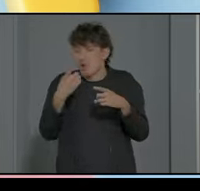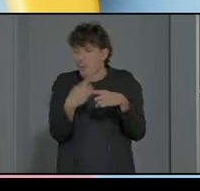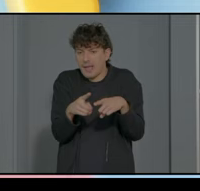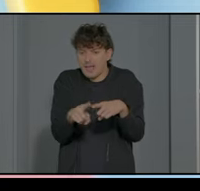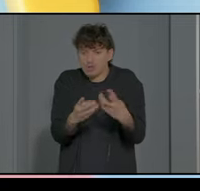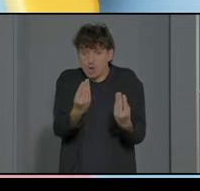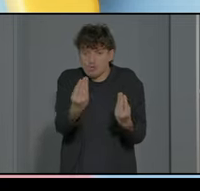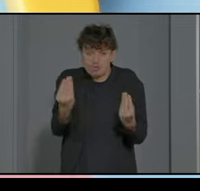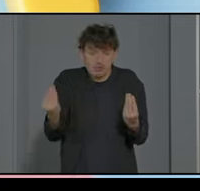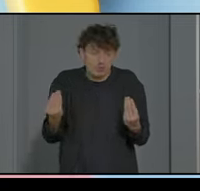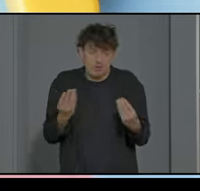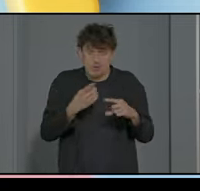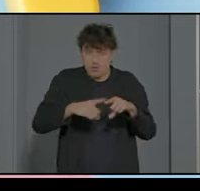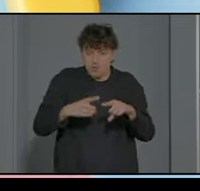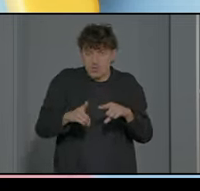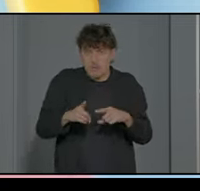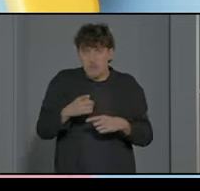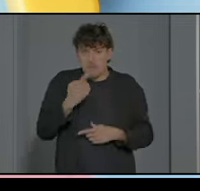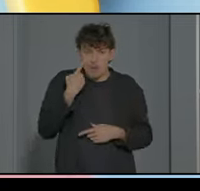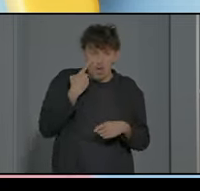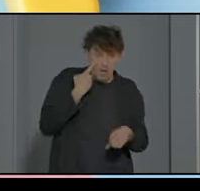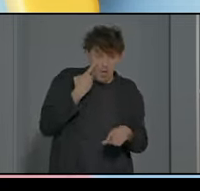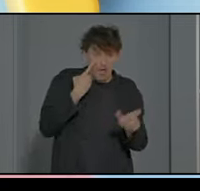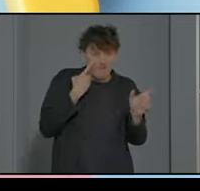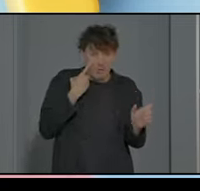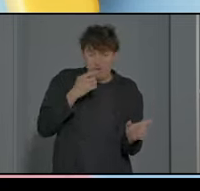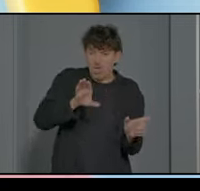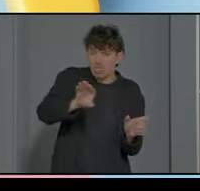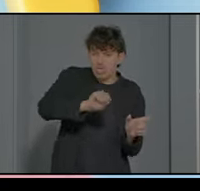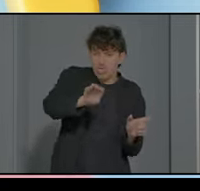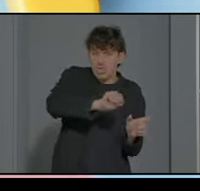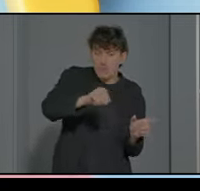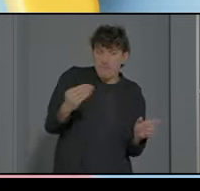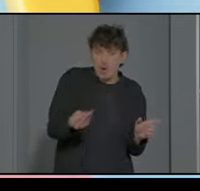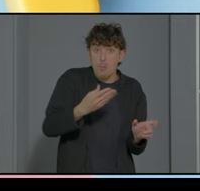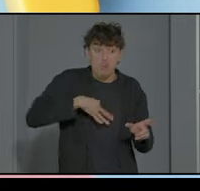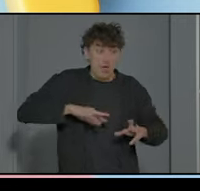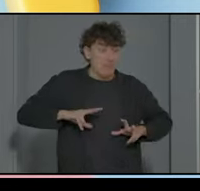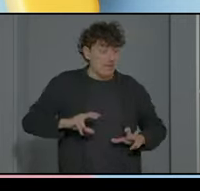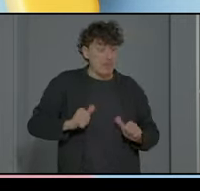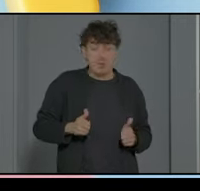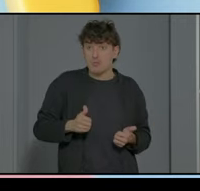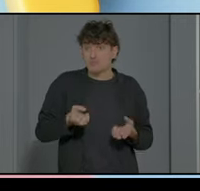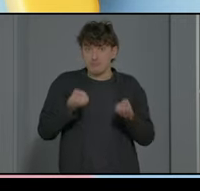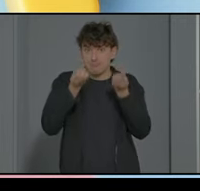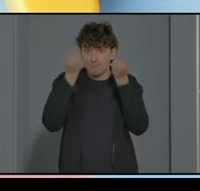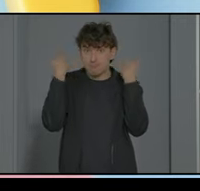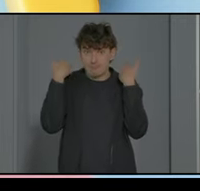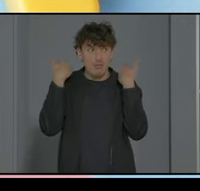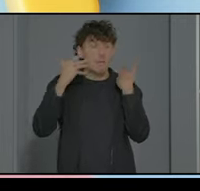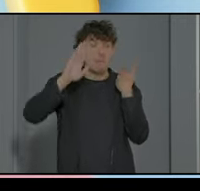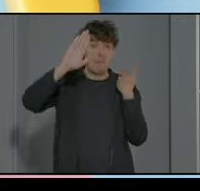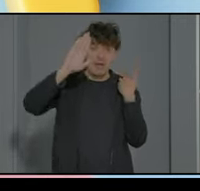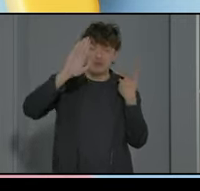un poco lo que vamos viendo que da información a esa persona es posible que al principio no entiendan bien de qué estoy hablando pero en